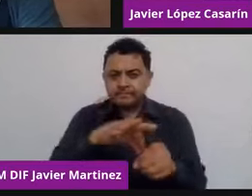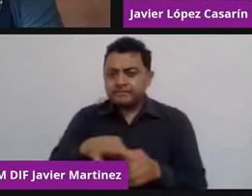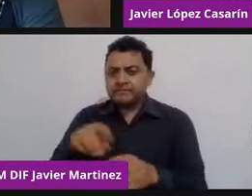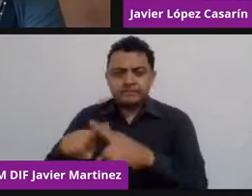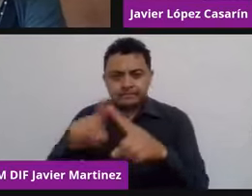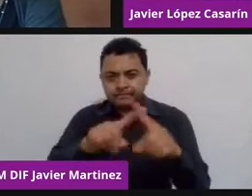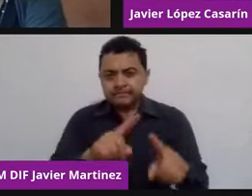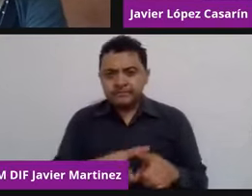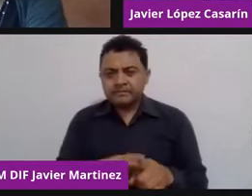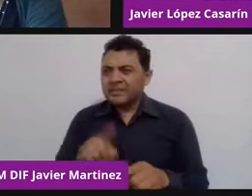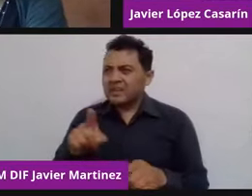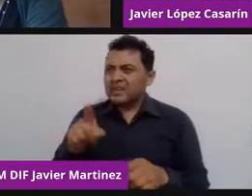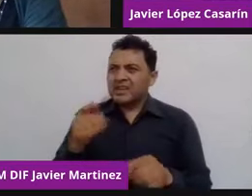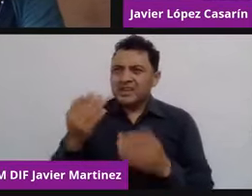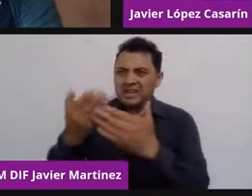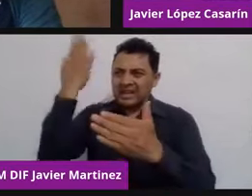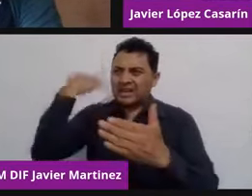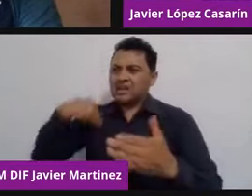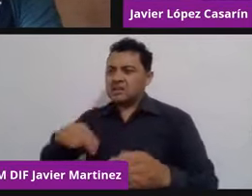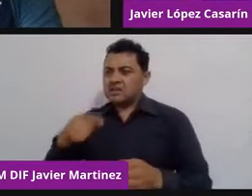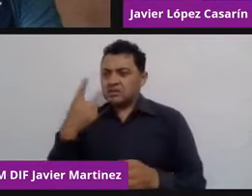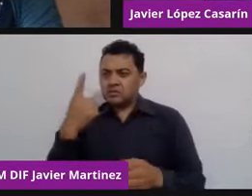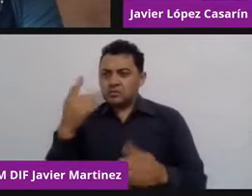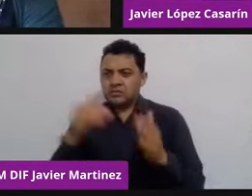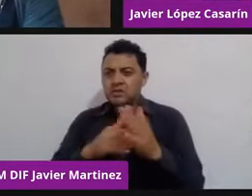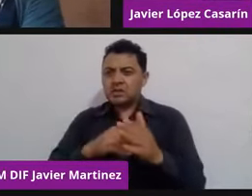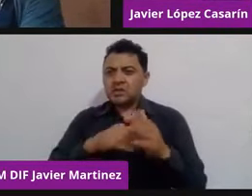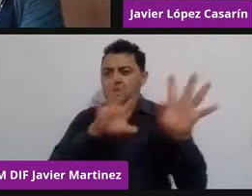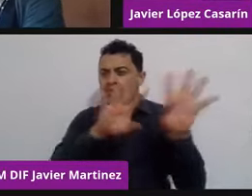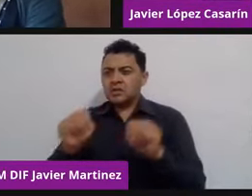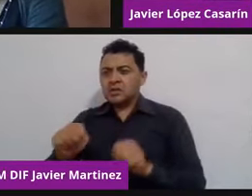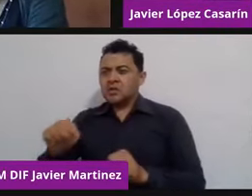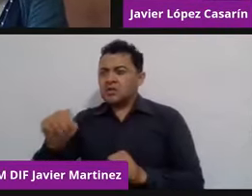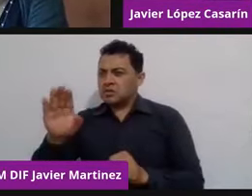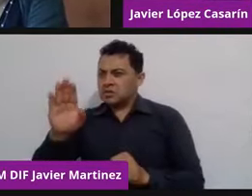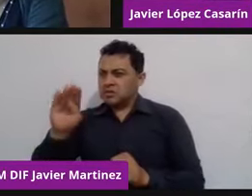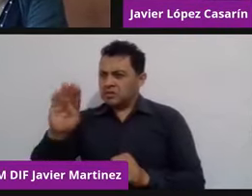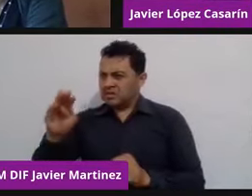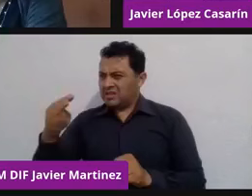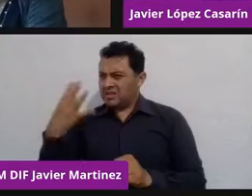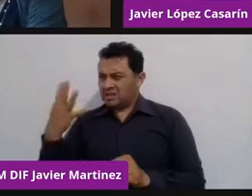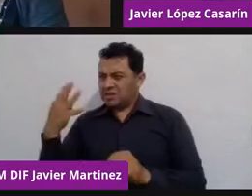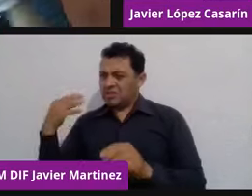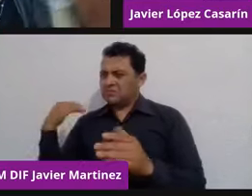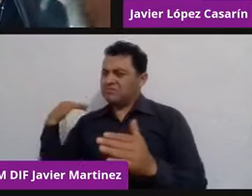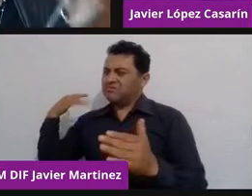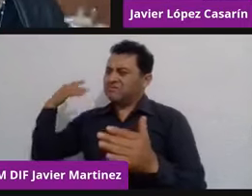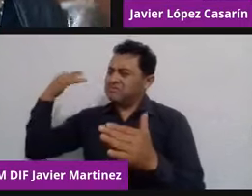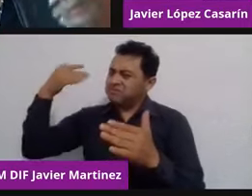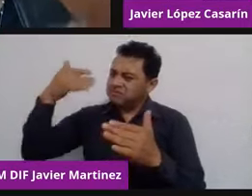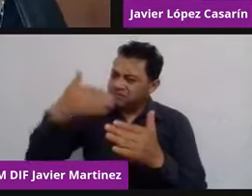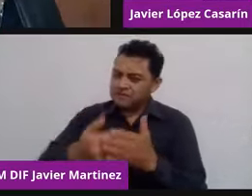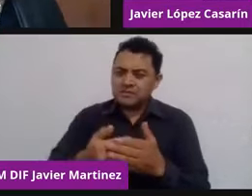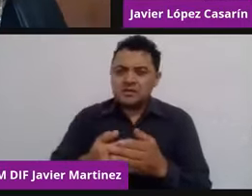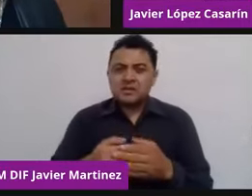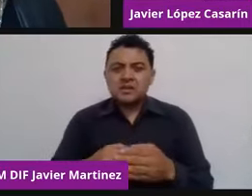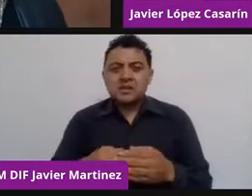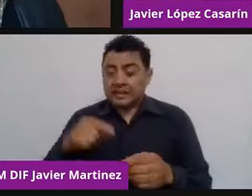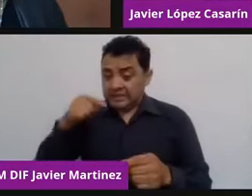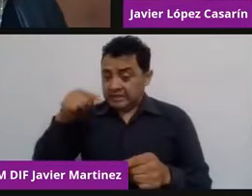no, no que el 2000, en 1997, 94, nos platicaba que fue el creador de la primera